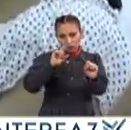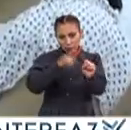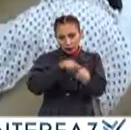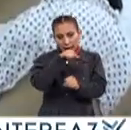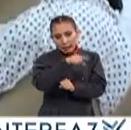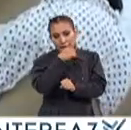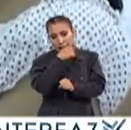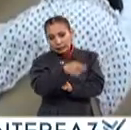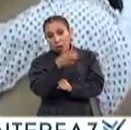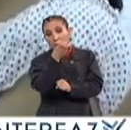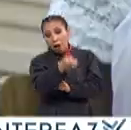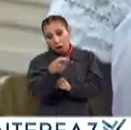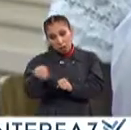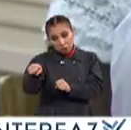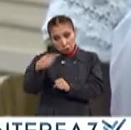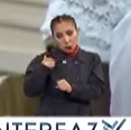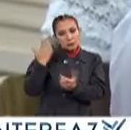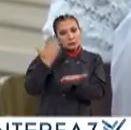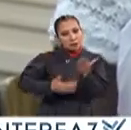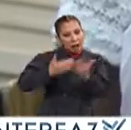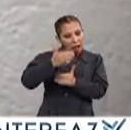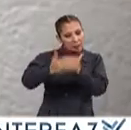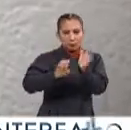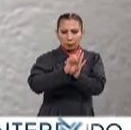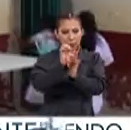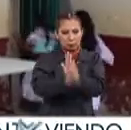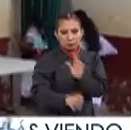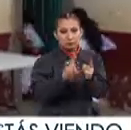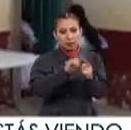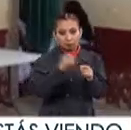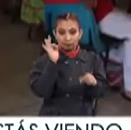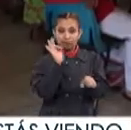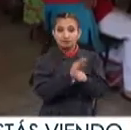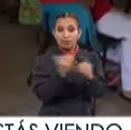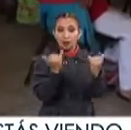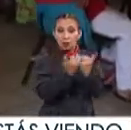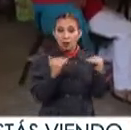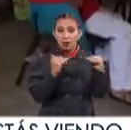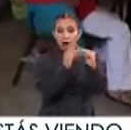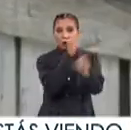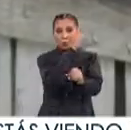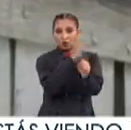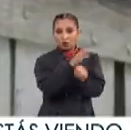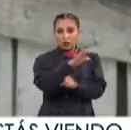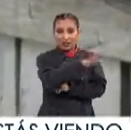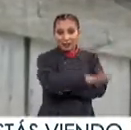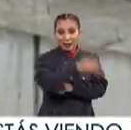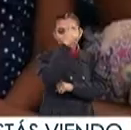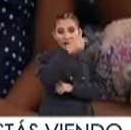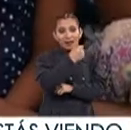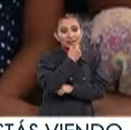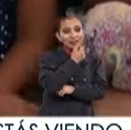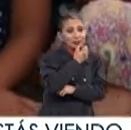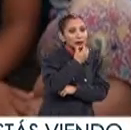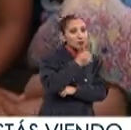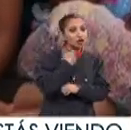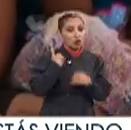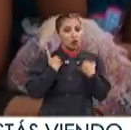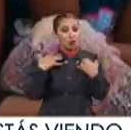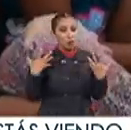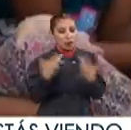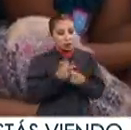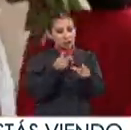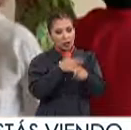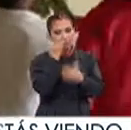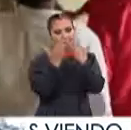Destacó parte de estos desafíos Por ejemplo Garantizar la equidad de oportunidades Para que tanto niños como jóvenes